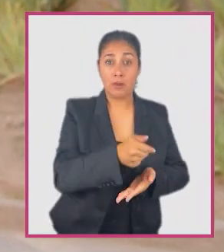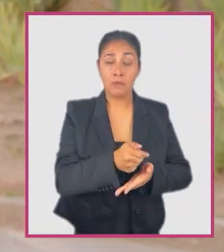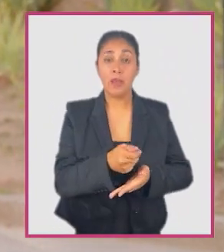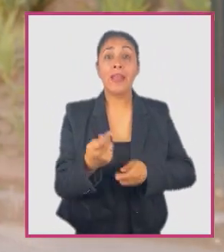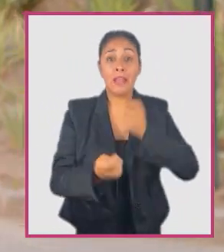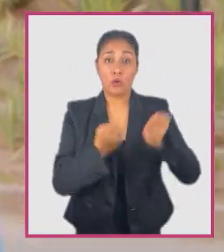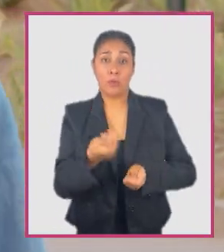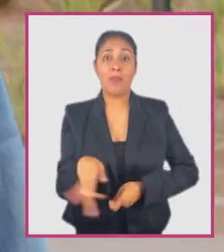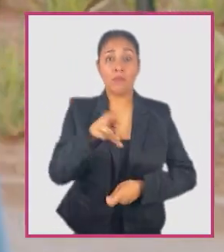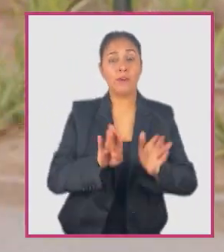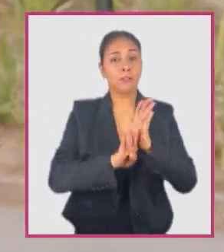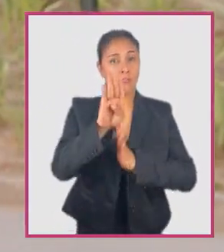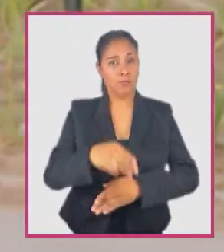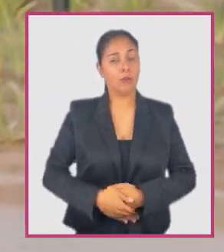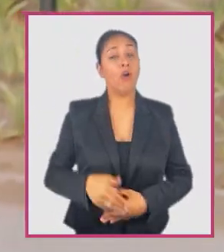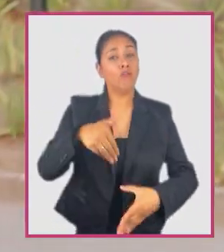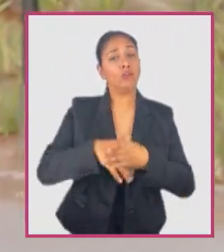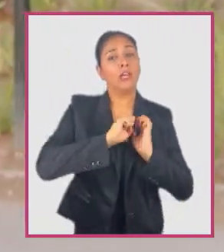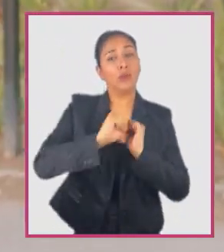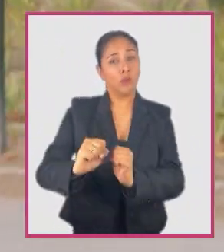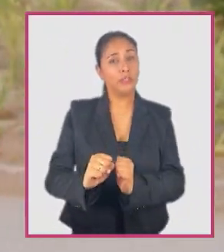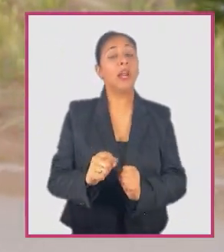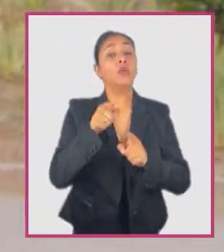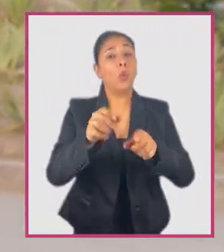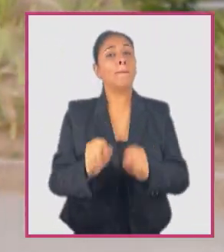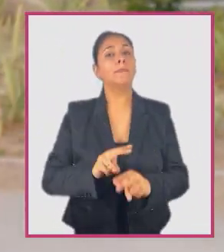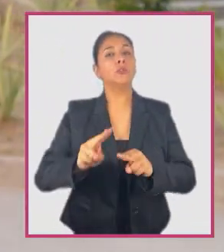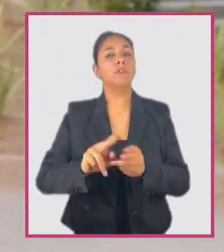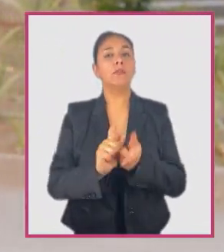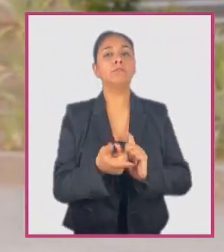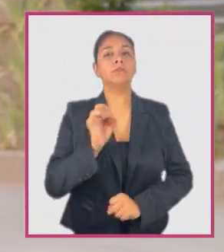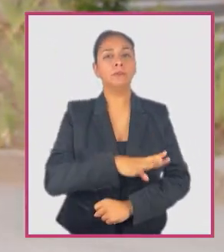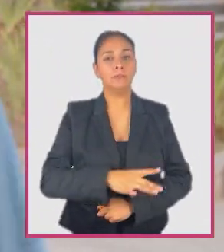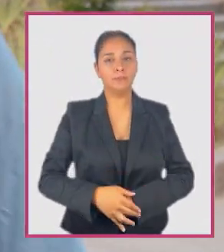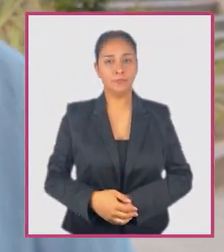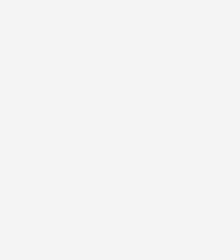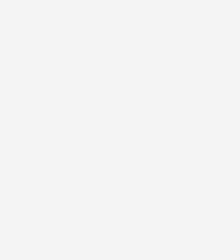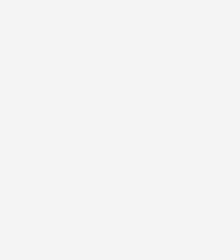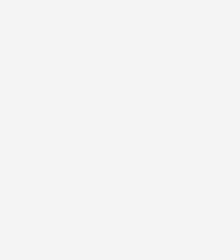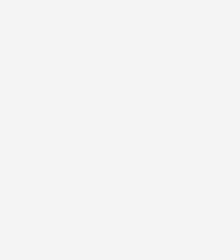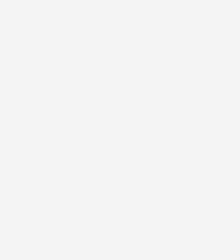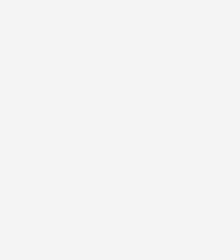y reactivar nuestra economía. Vota en contra y haz posible un cambio para Chile.